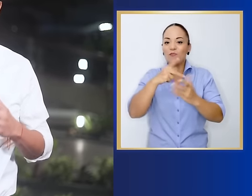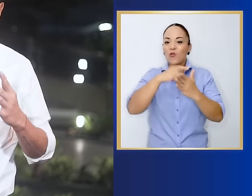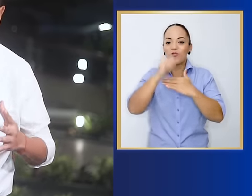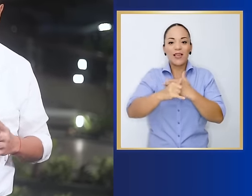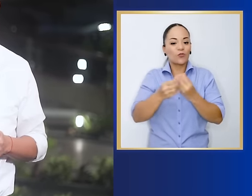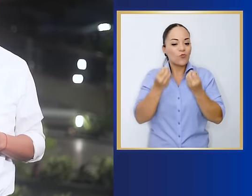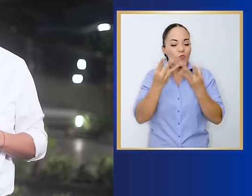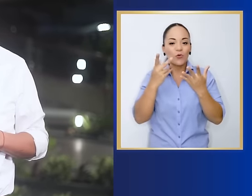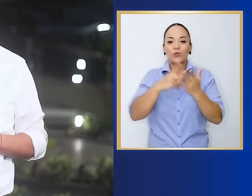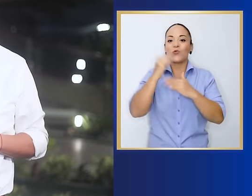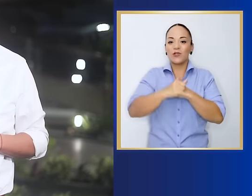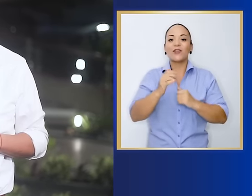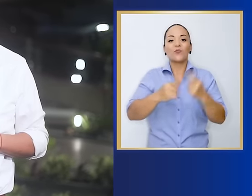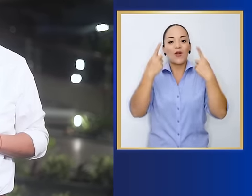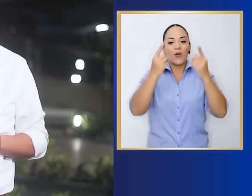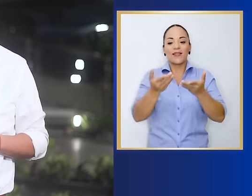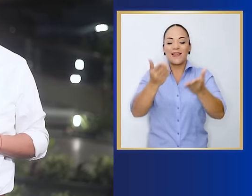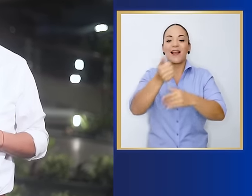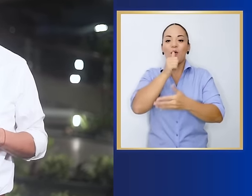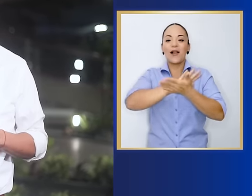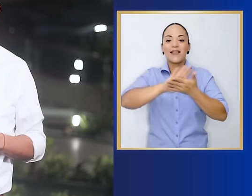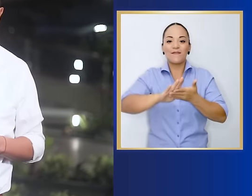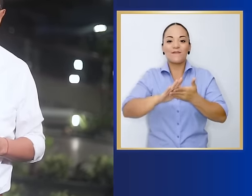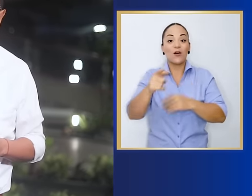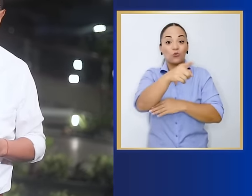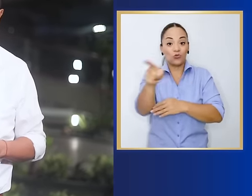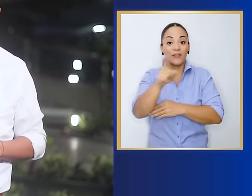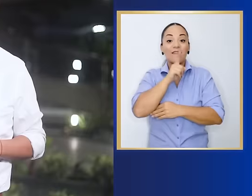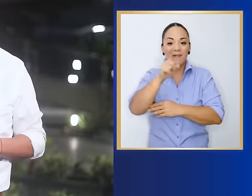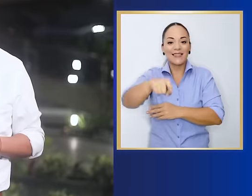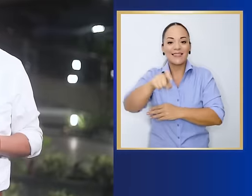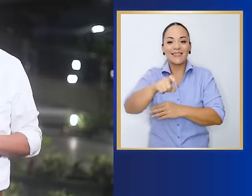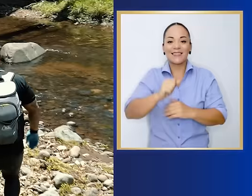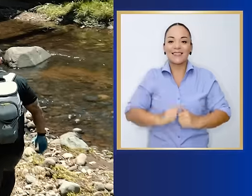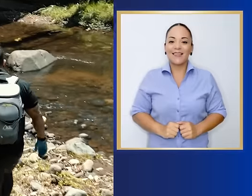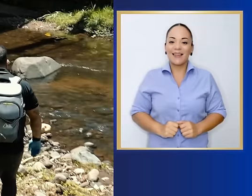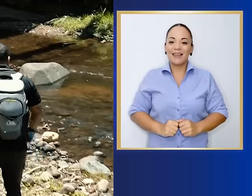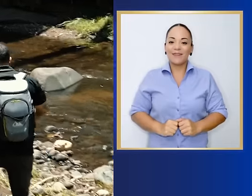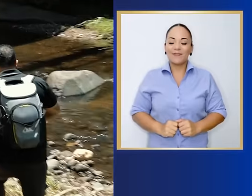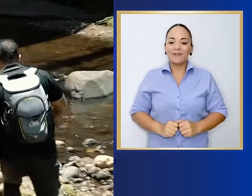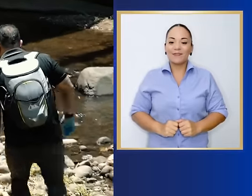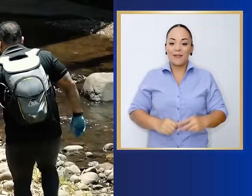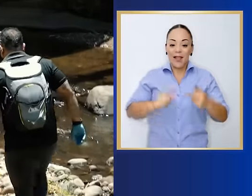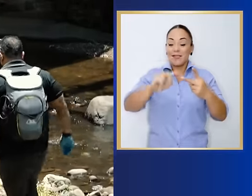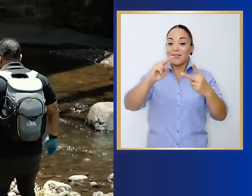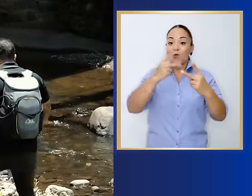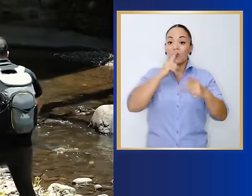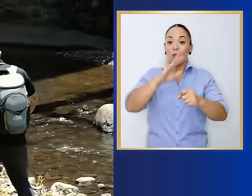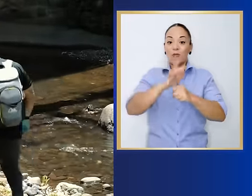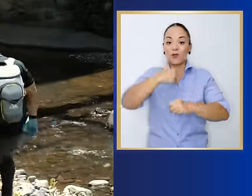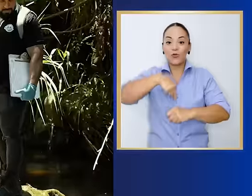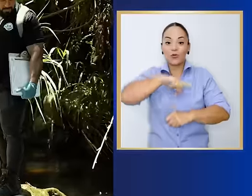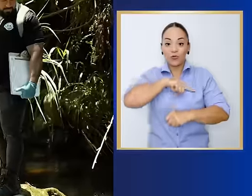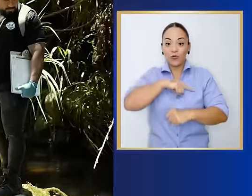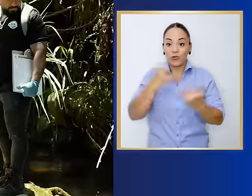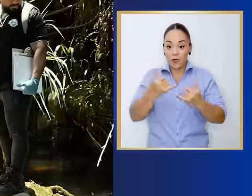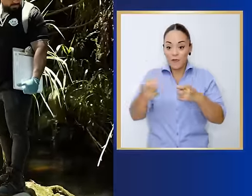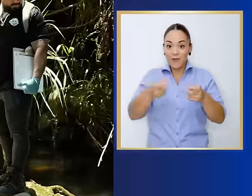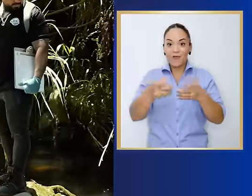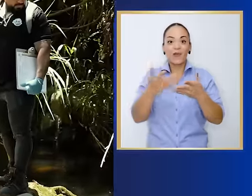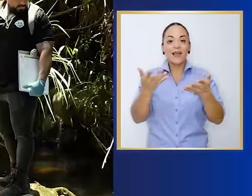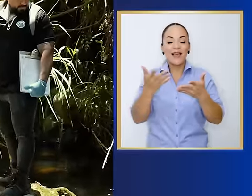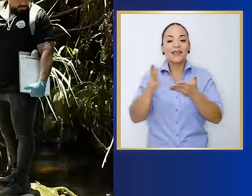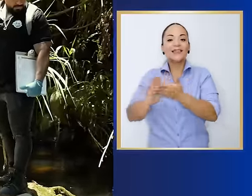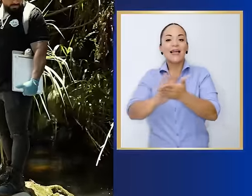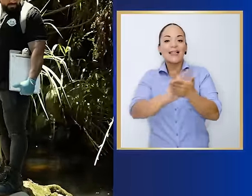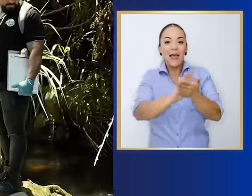y más obras que llevarán agua potable a donde usted verdaderamente la necesita. El segundo compromiso que hemos asumido en nuestra gestión se